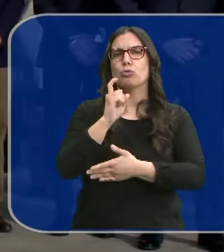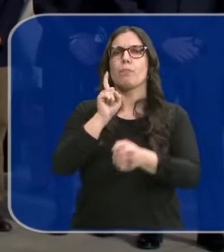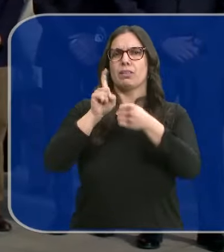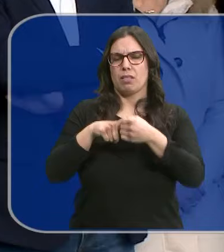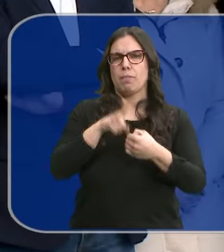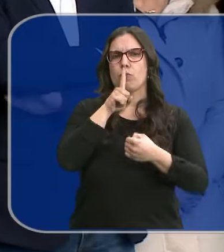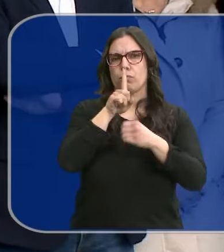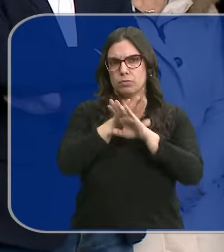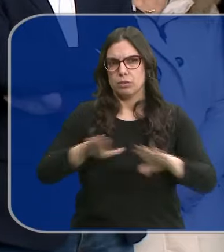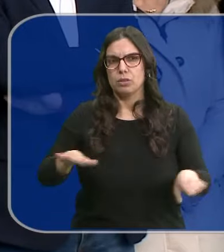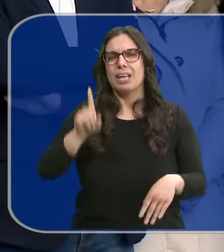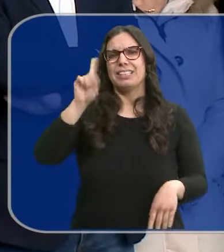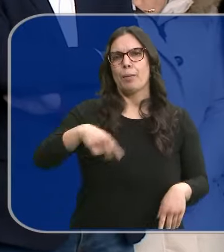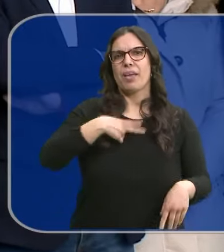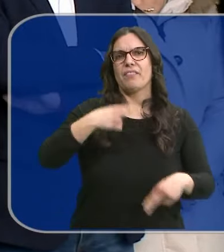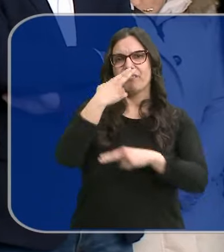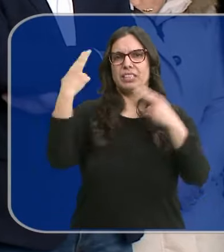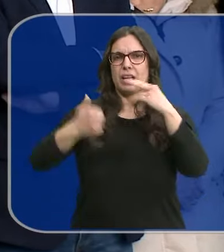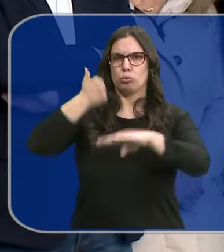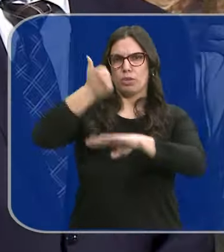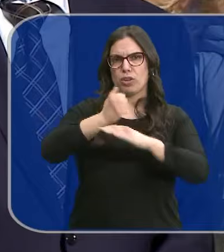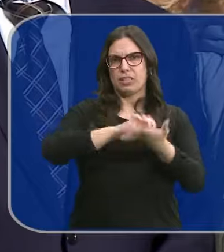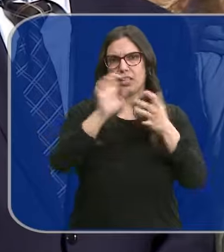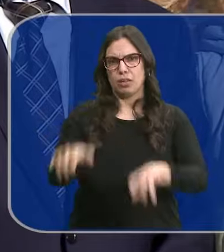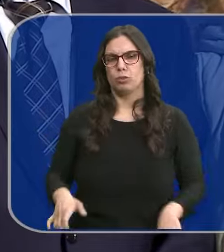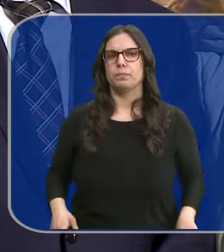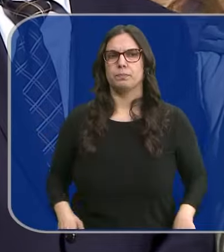silencio al que se ha sumado el fiscal superior de Castilla y León.